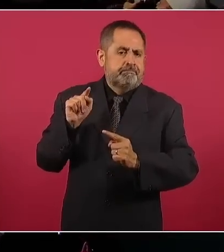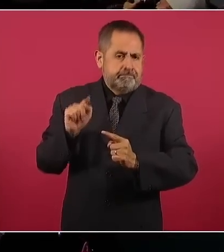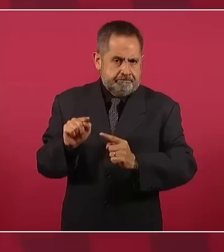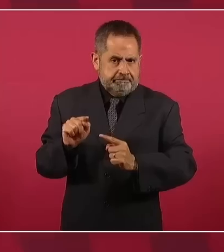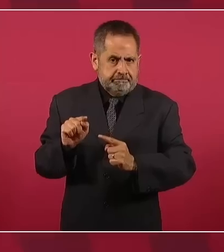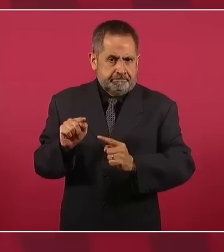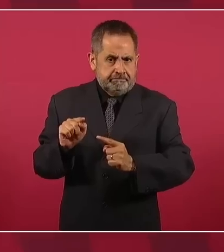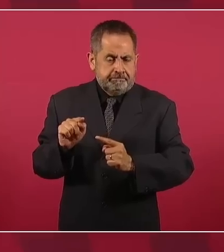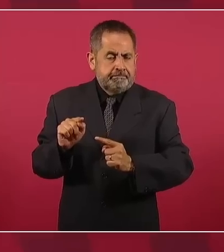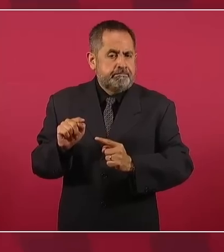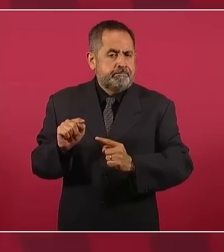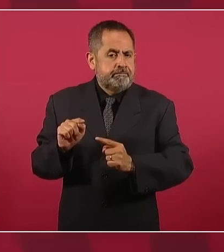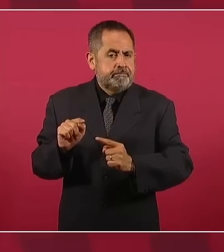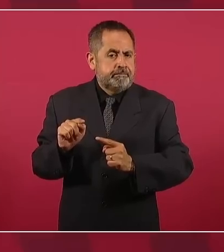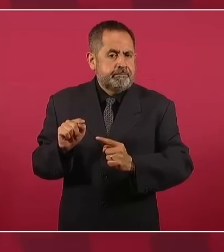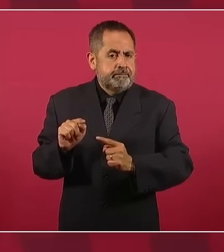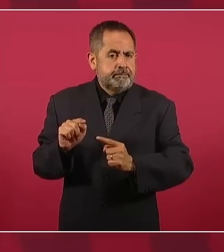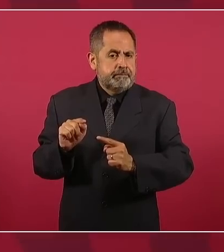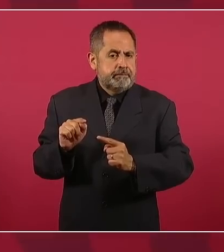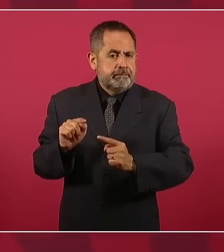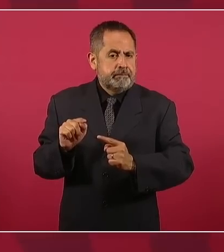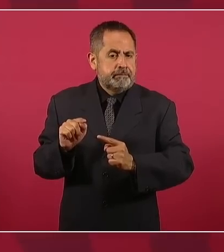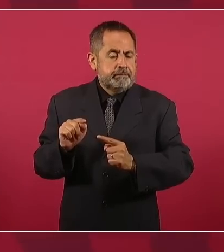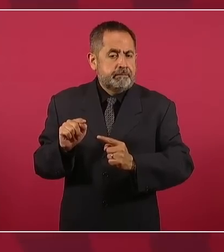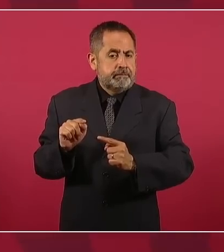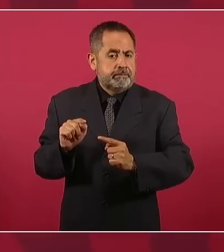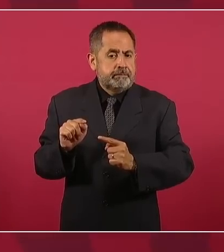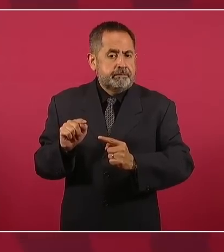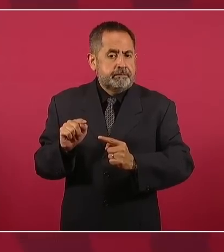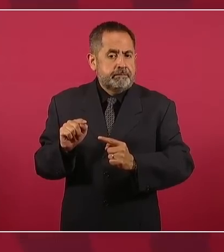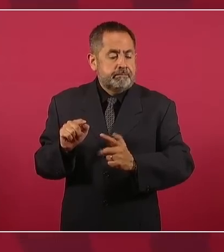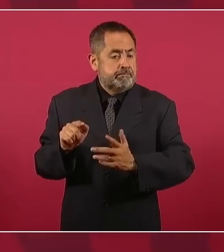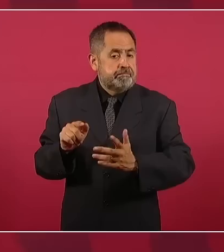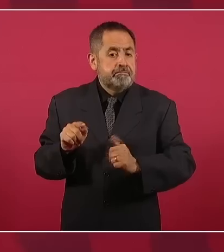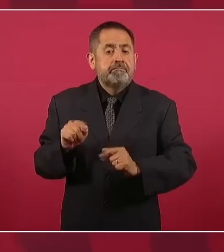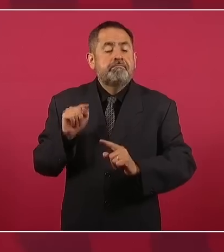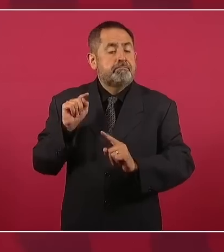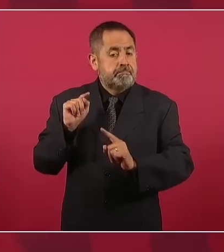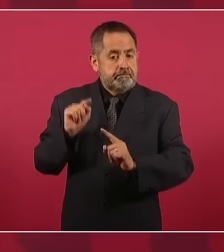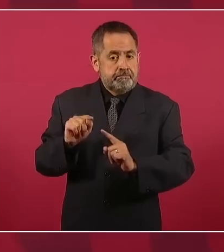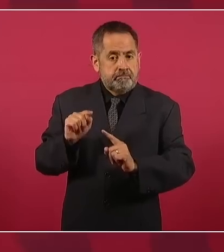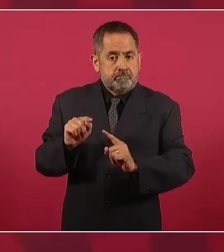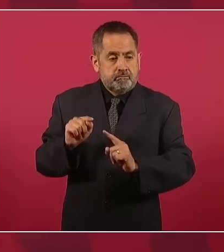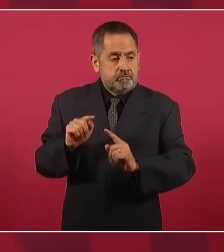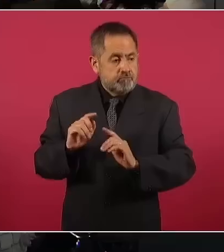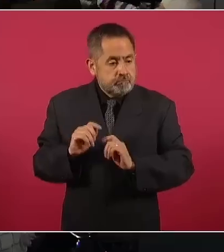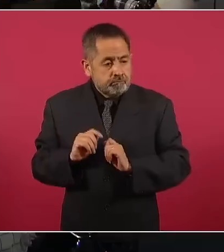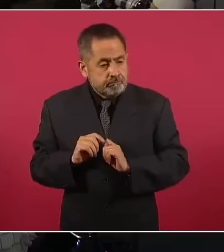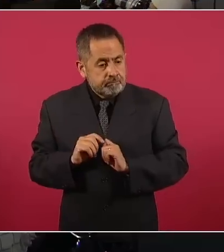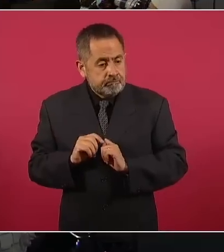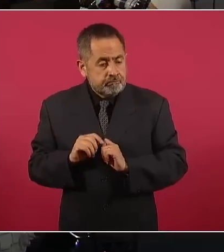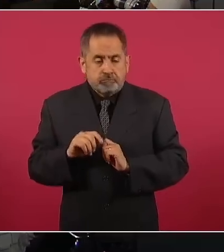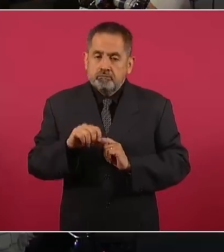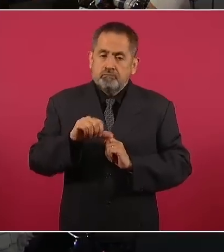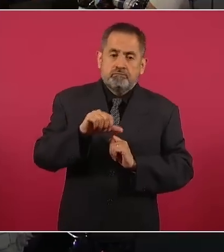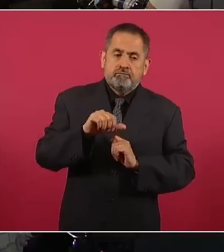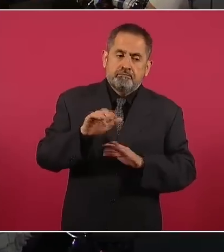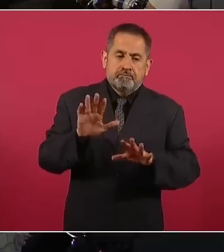tiene otra misión,